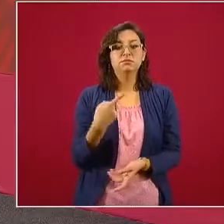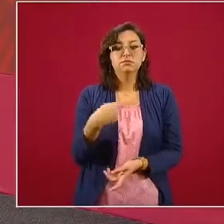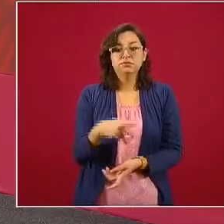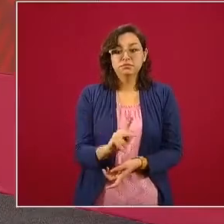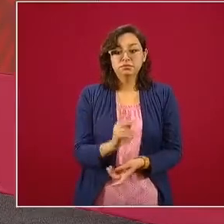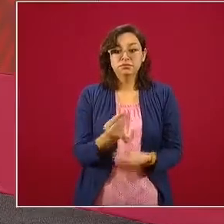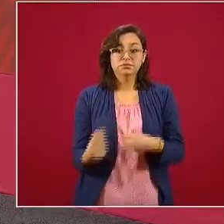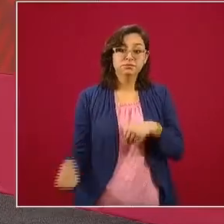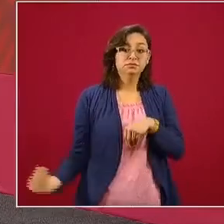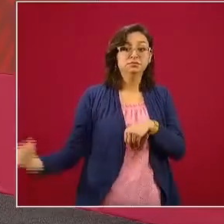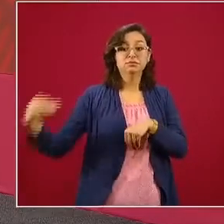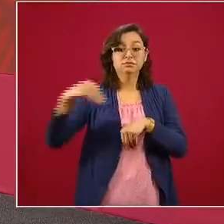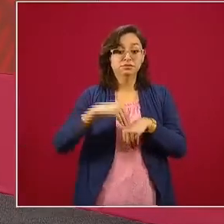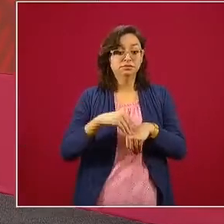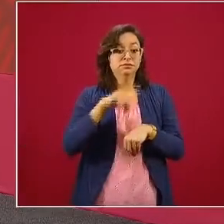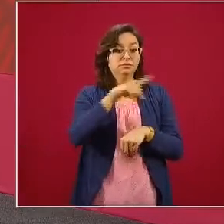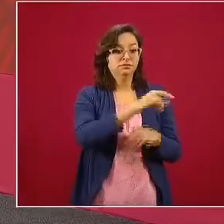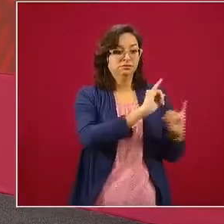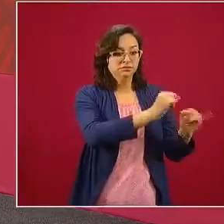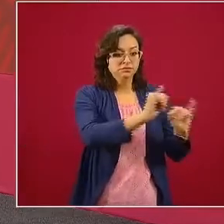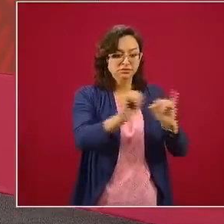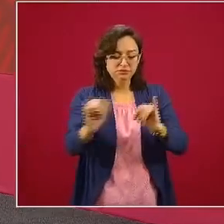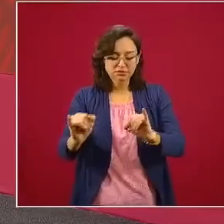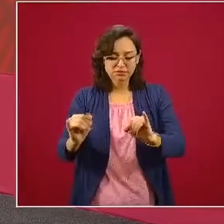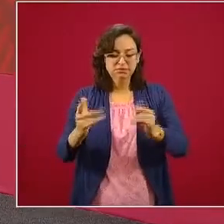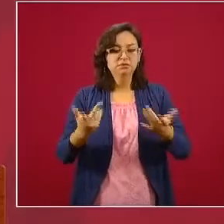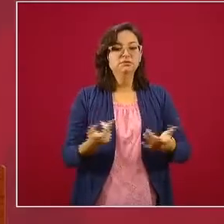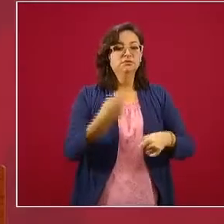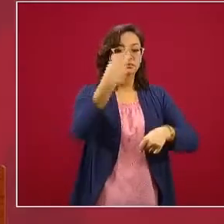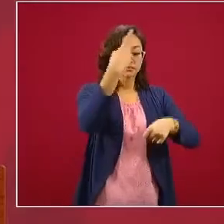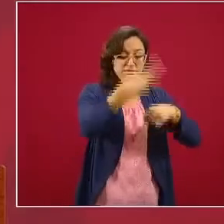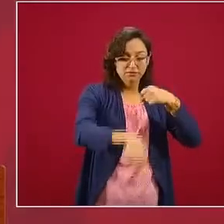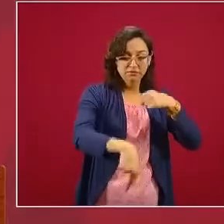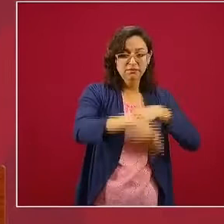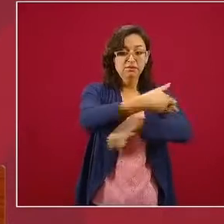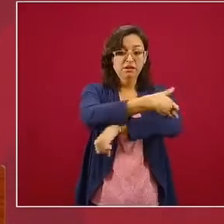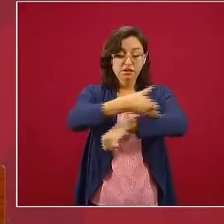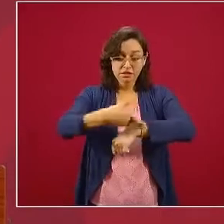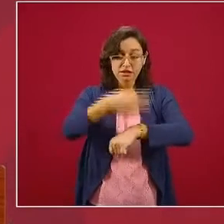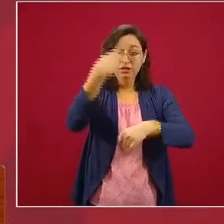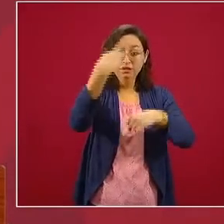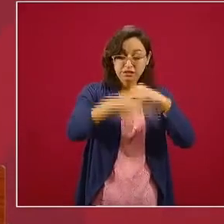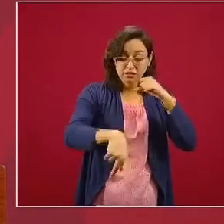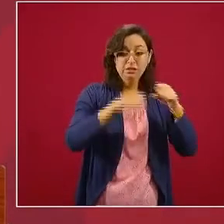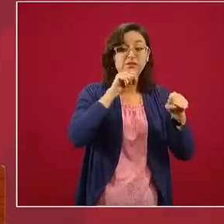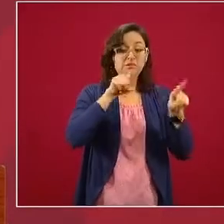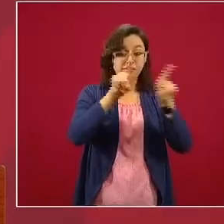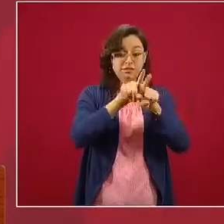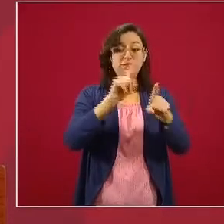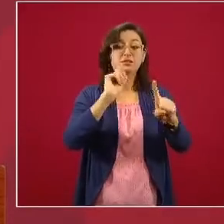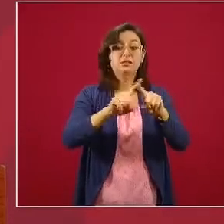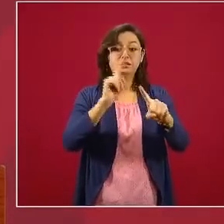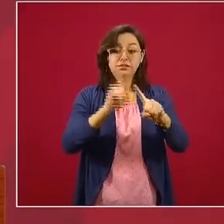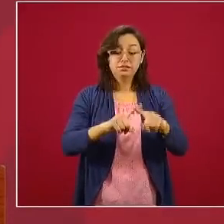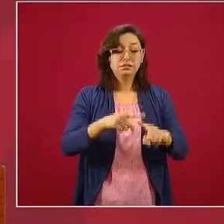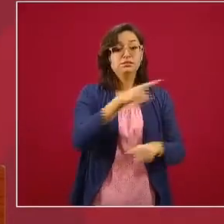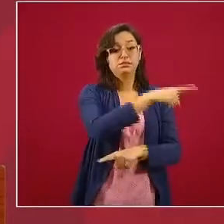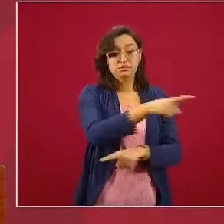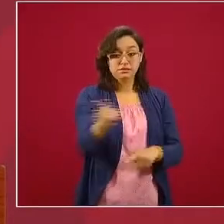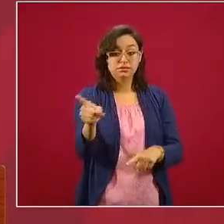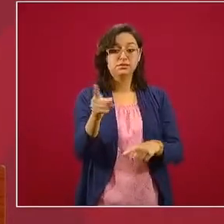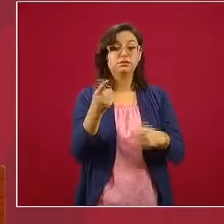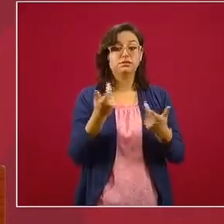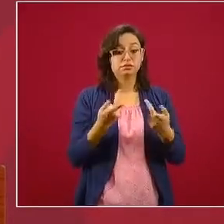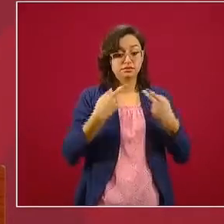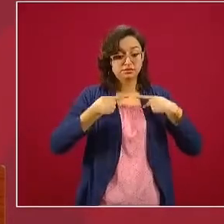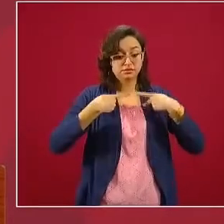y la de sus familias, son los trabajadores que participan directamente atendiendo y